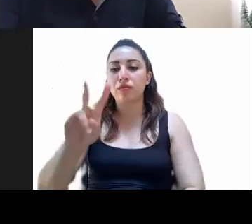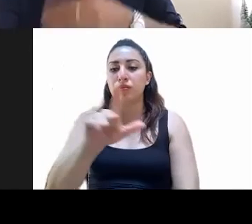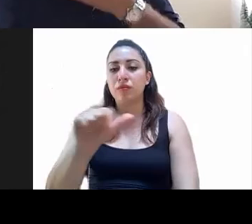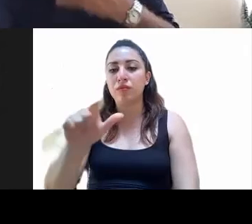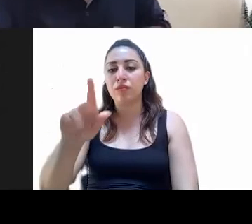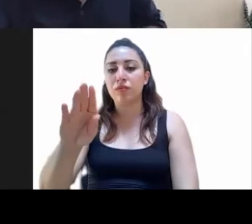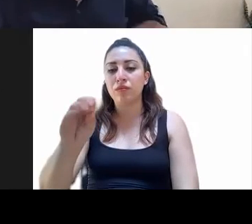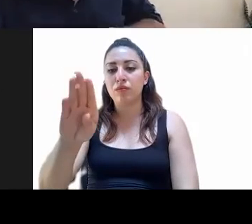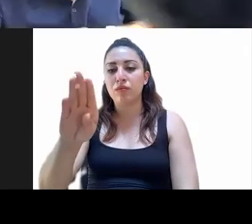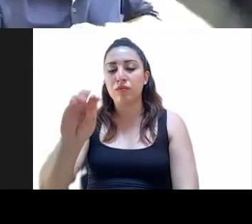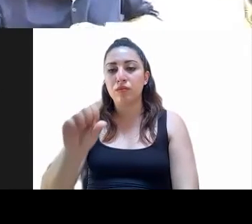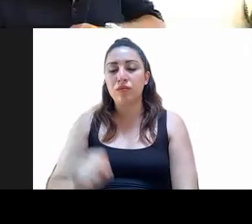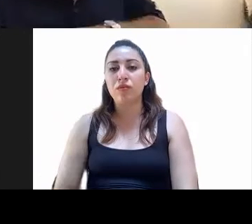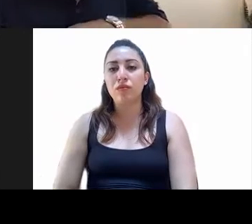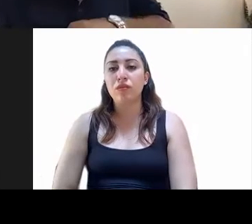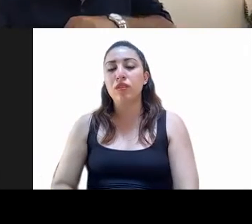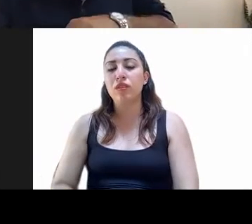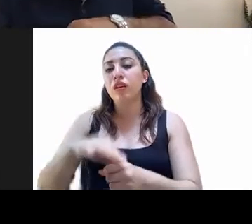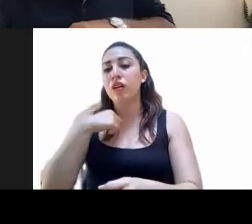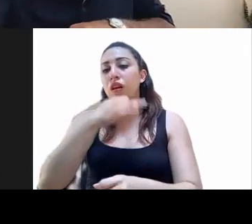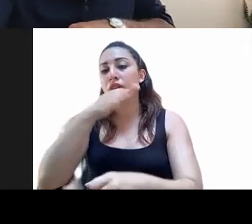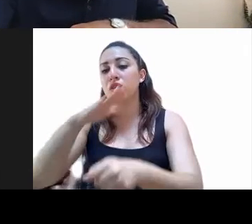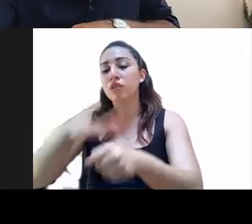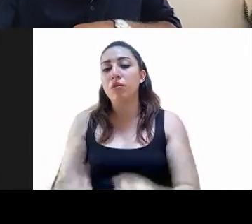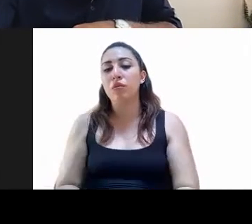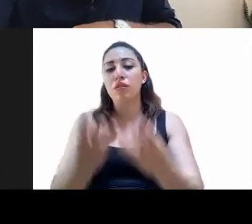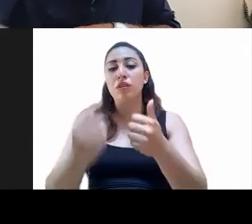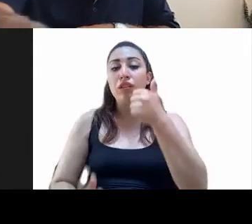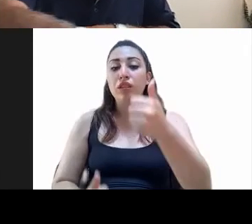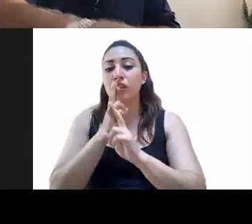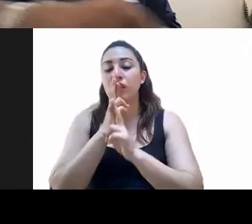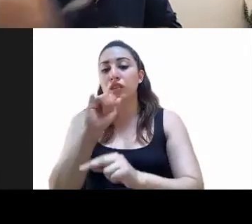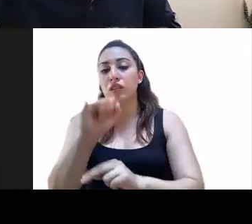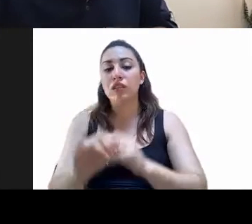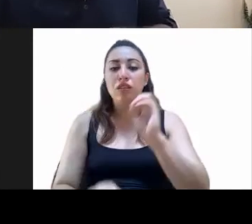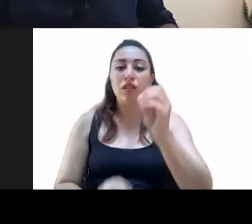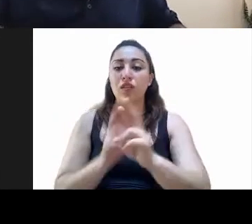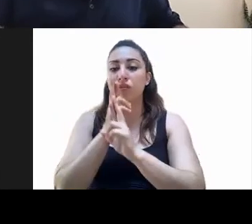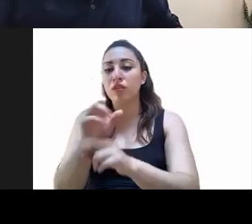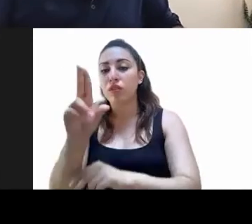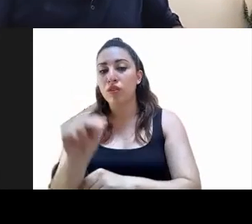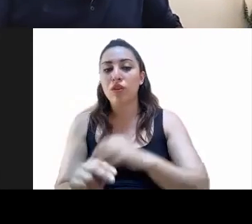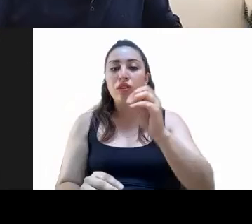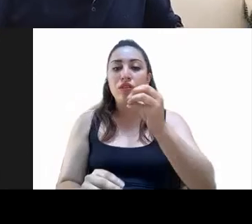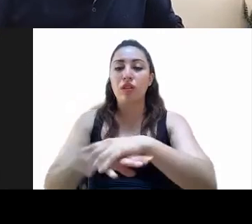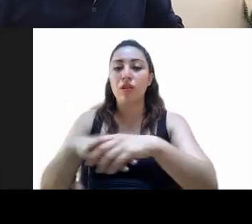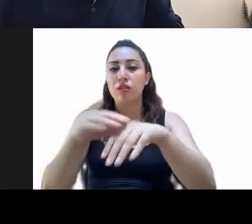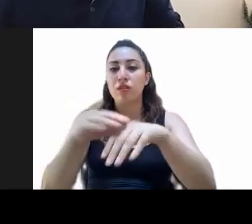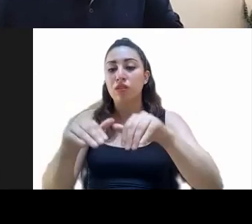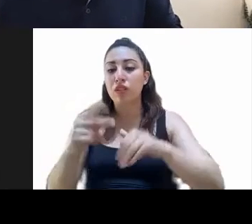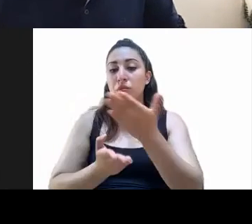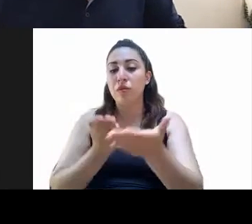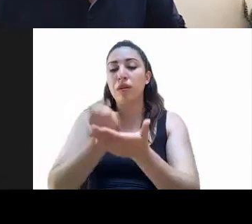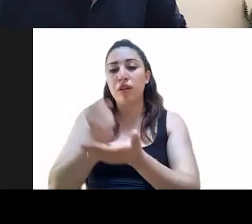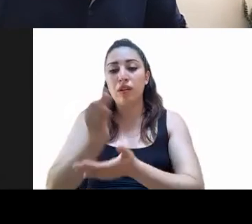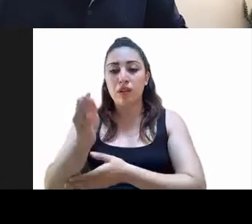Diputado Presidente, el resultado de la votación es el siguiente. Seis votos a favor, cero en contra, cero abstenciones. Se aprueba. Gracias,